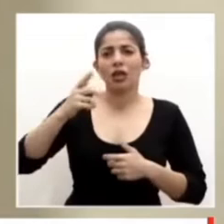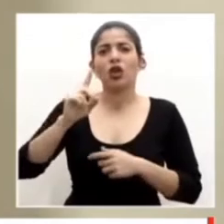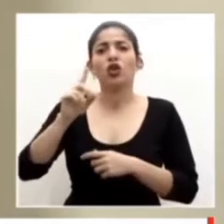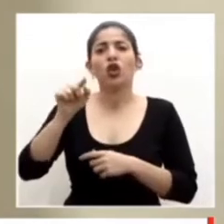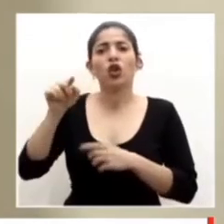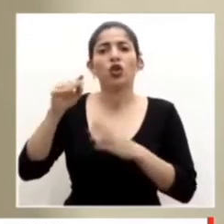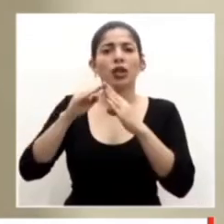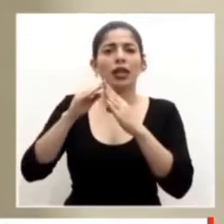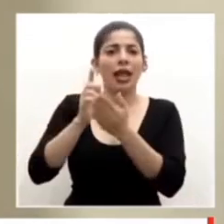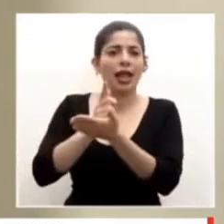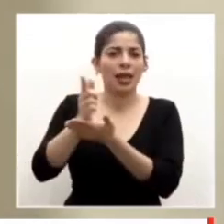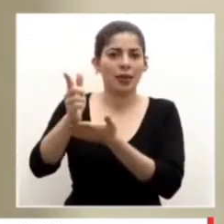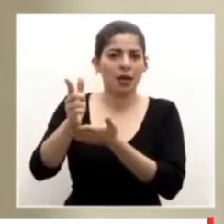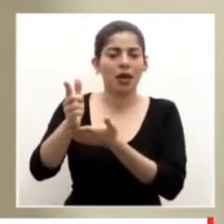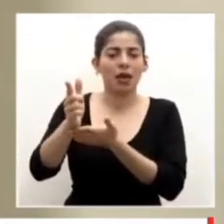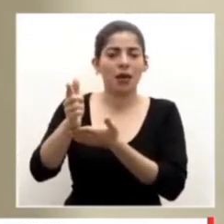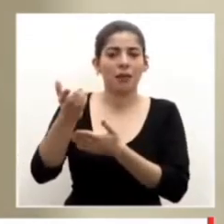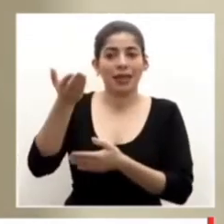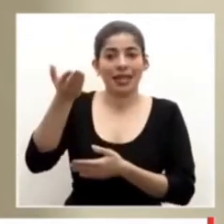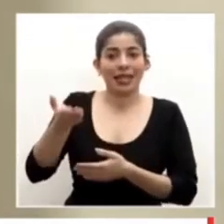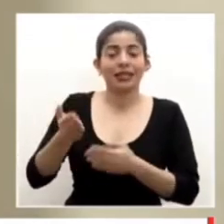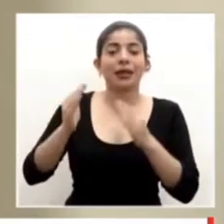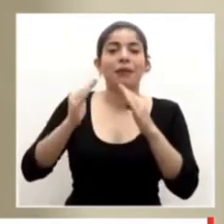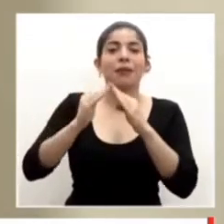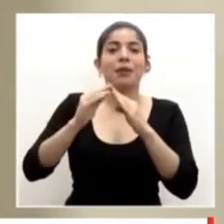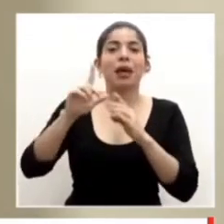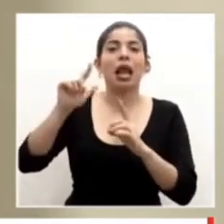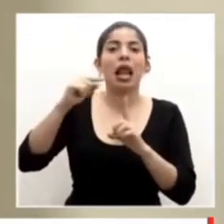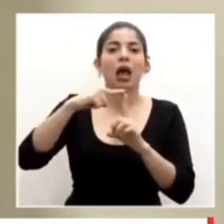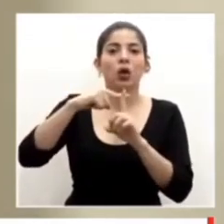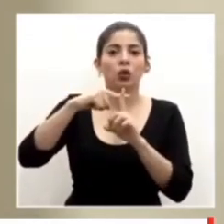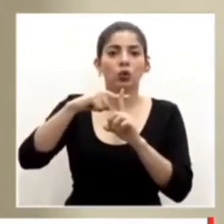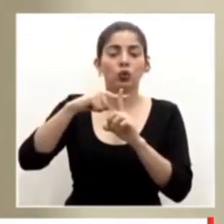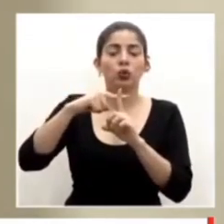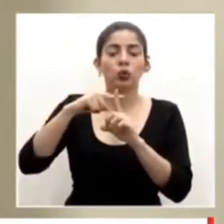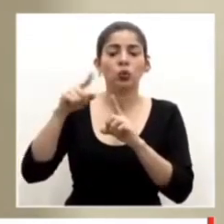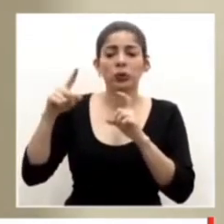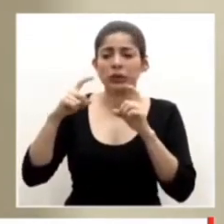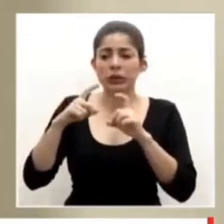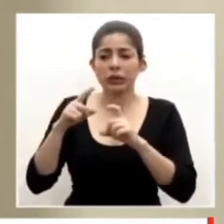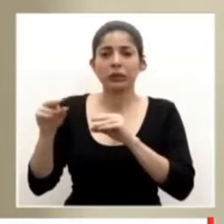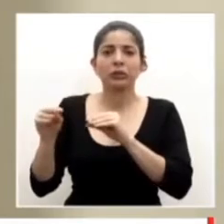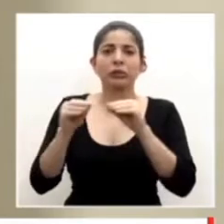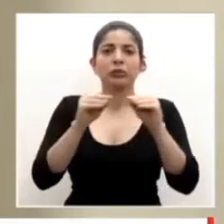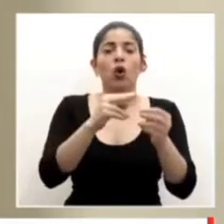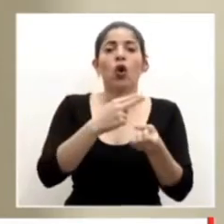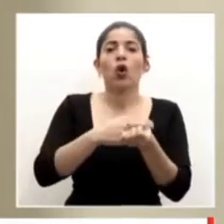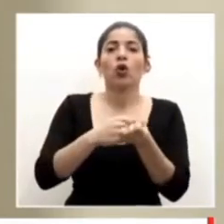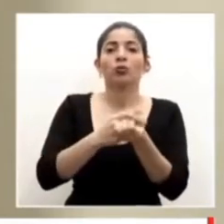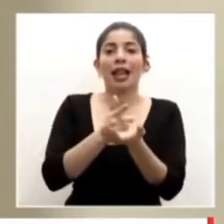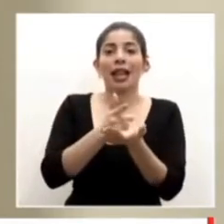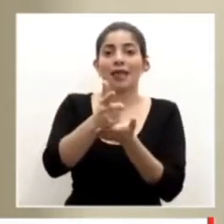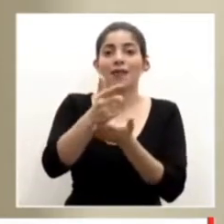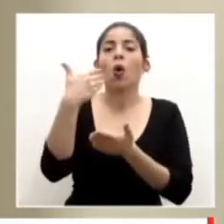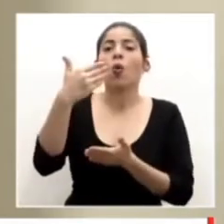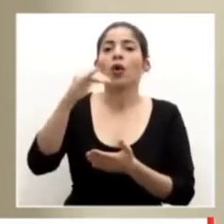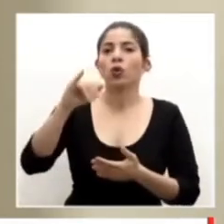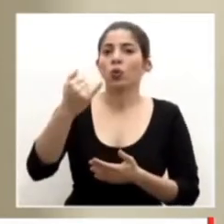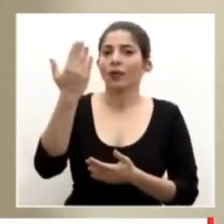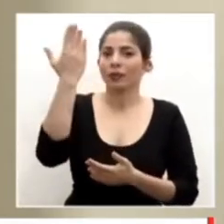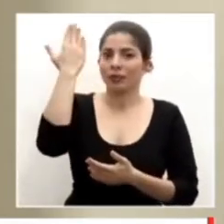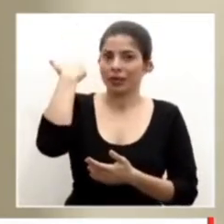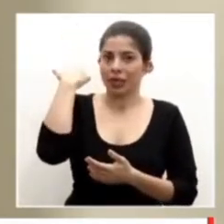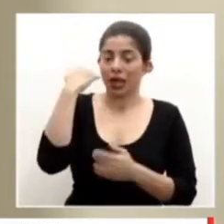Liberia. Ella, bueno, ella es vecina de La Cruz y fue internada en el hospital de Liberia el jueves pasado.